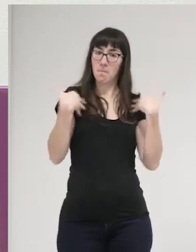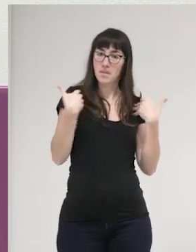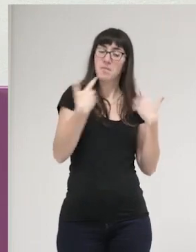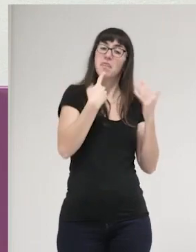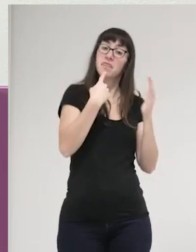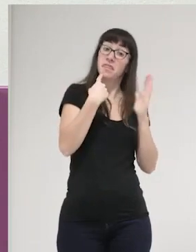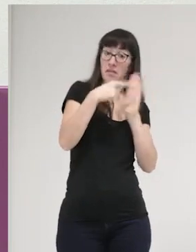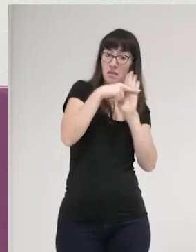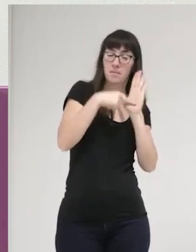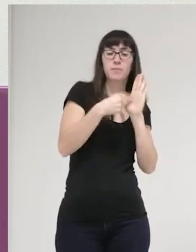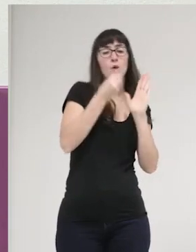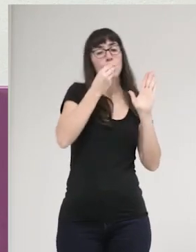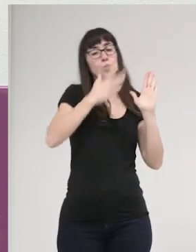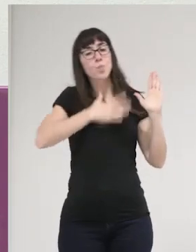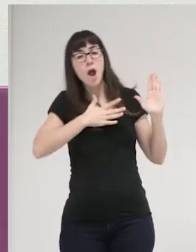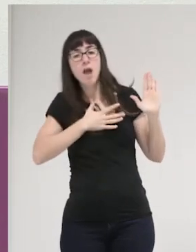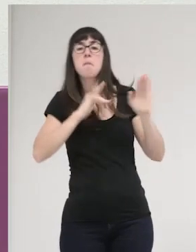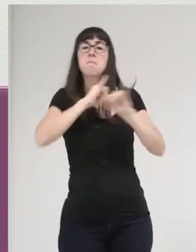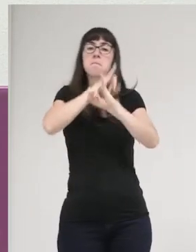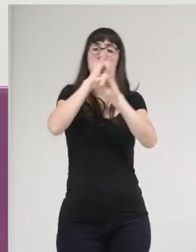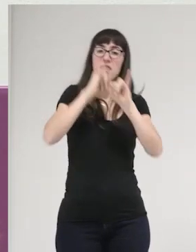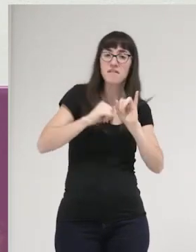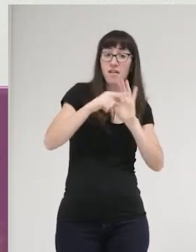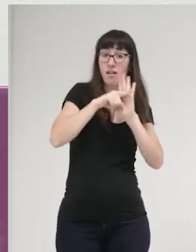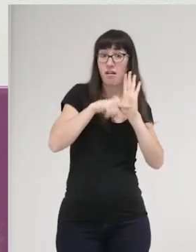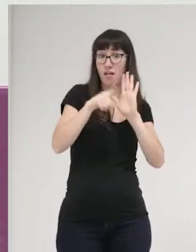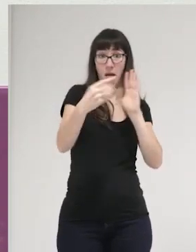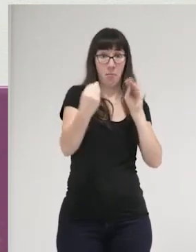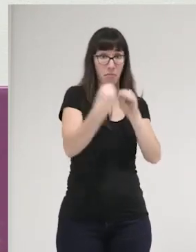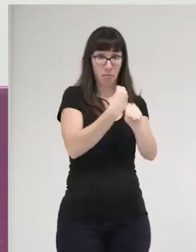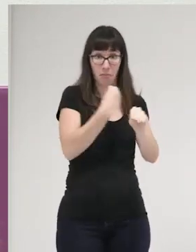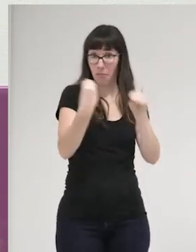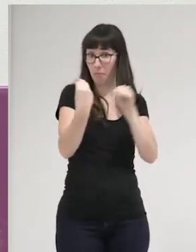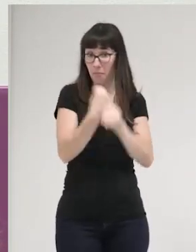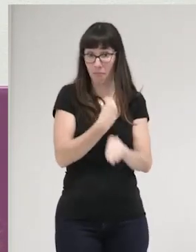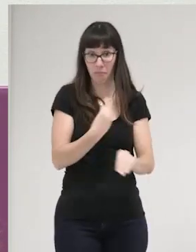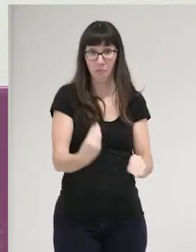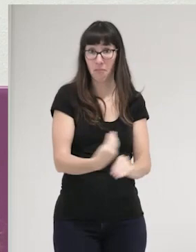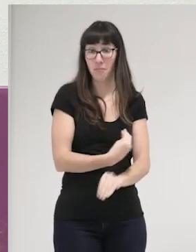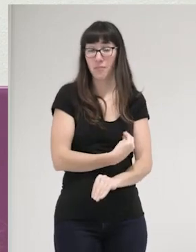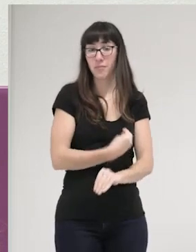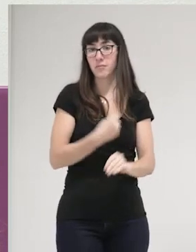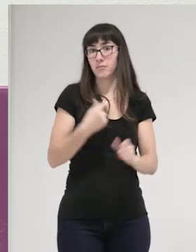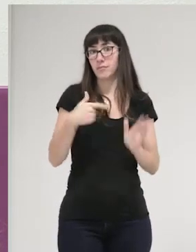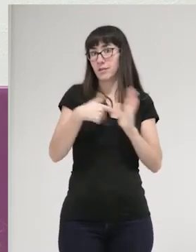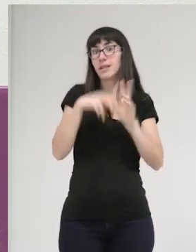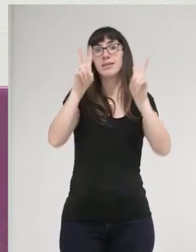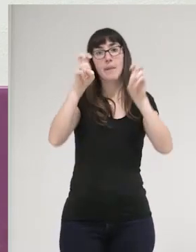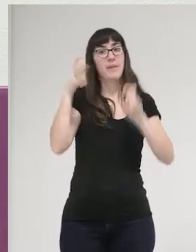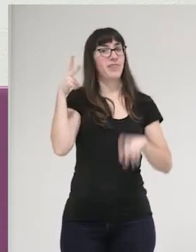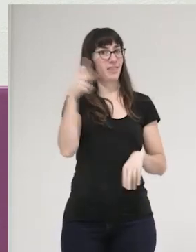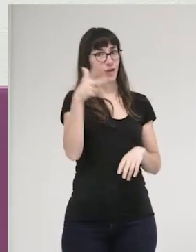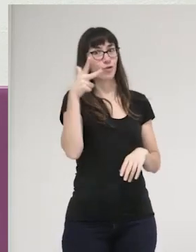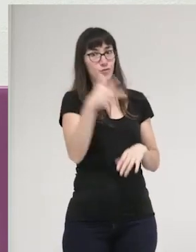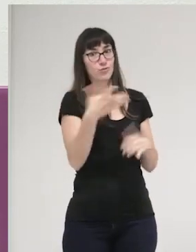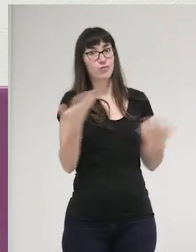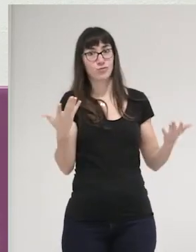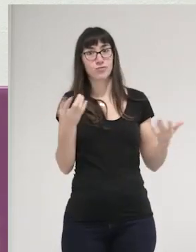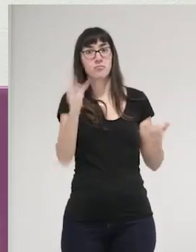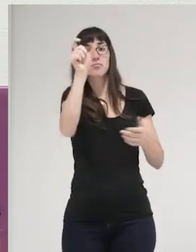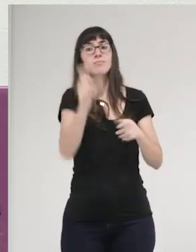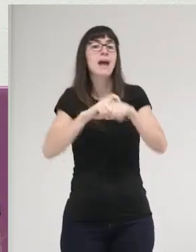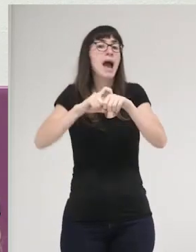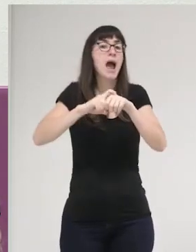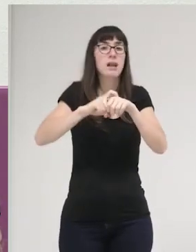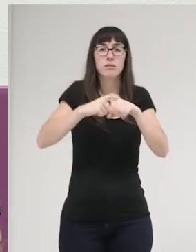bondadosas, pacíficas, etc. Entonces, como no, no, es que aquí estamos hablando de derechos, no estamos hablando de cómo es esta persona,